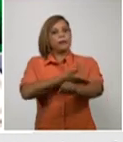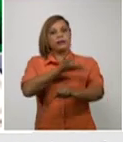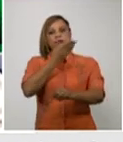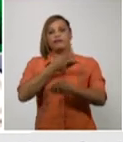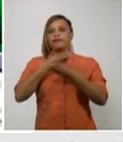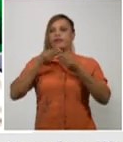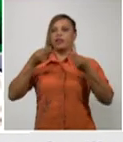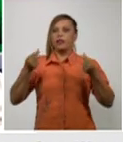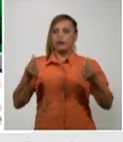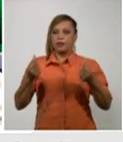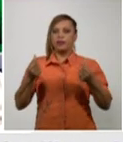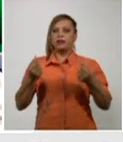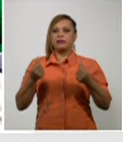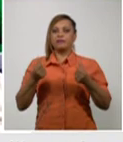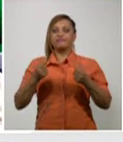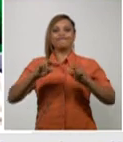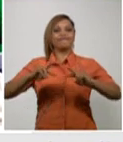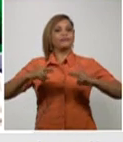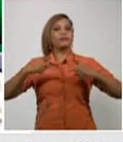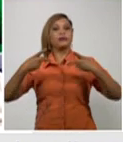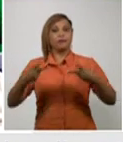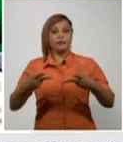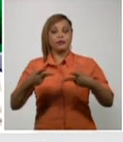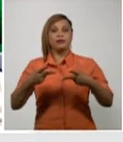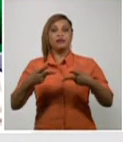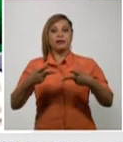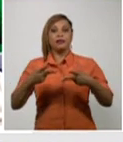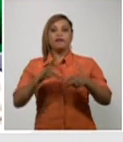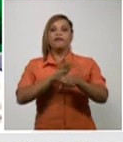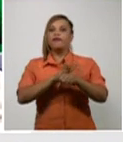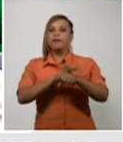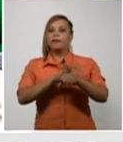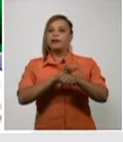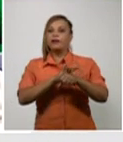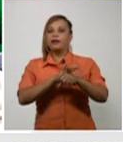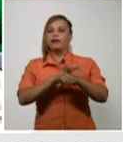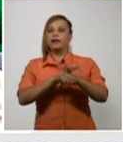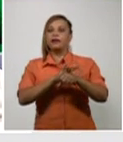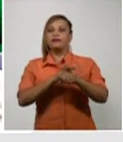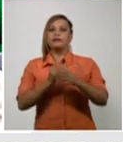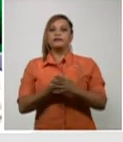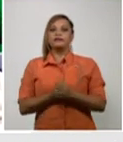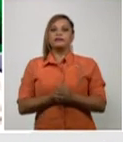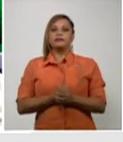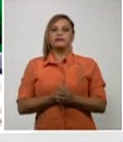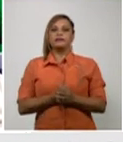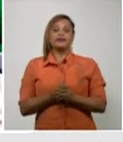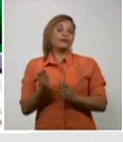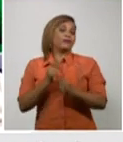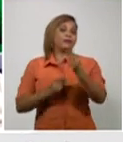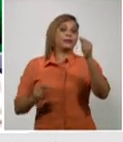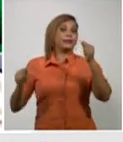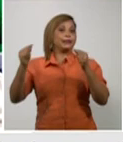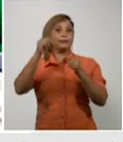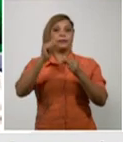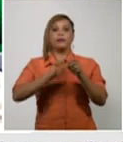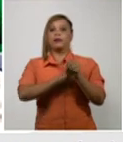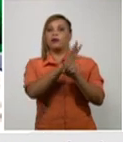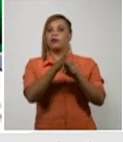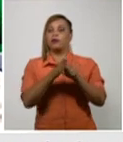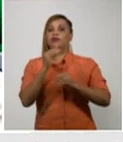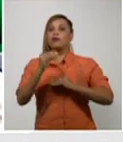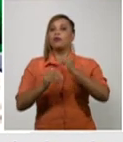mellitus, se repite estas comorbilidades como factores importantes para una evolución